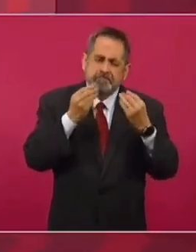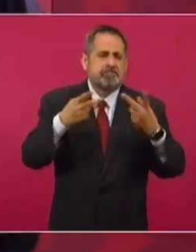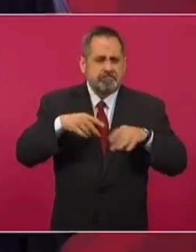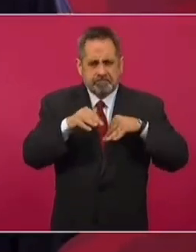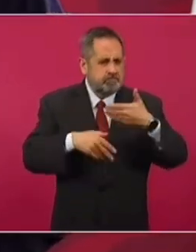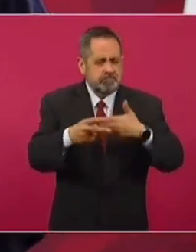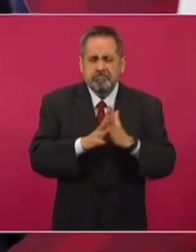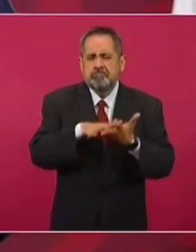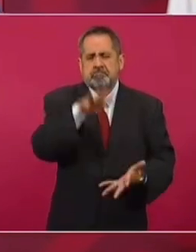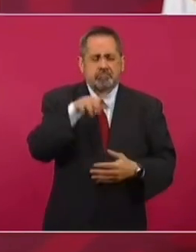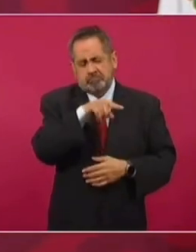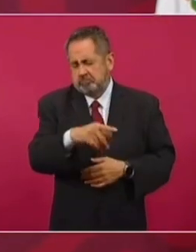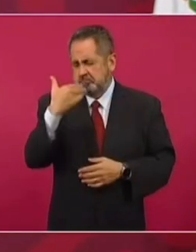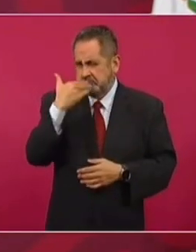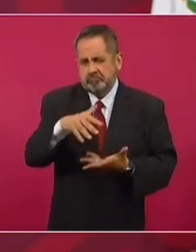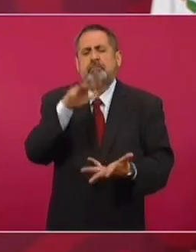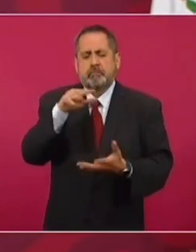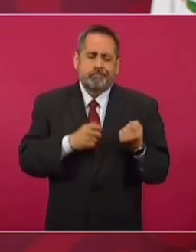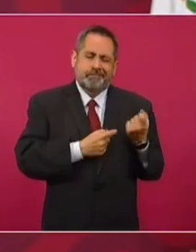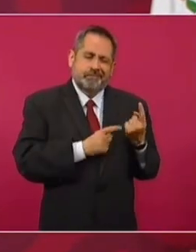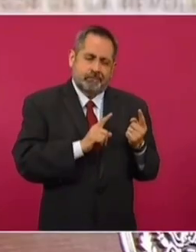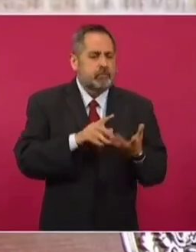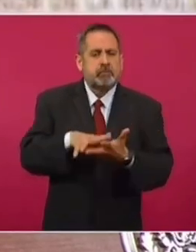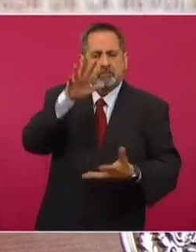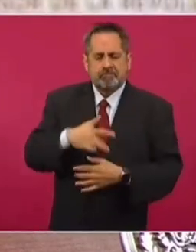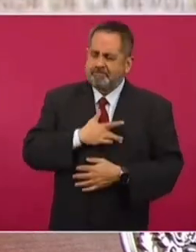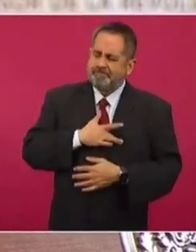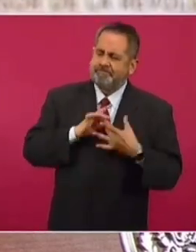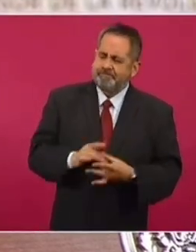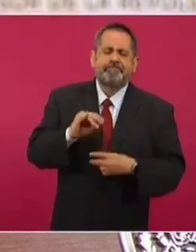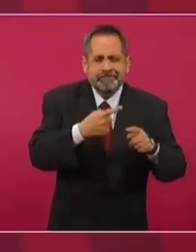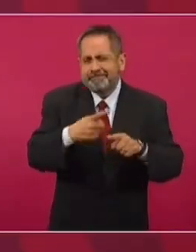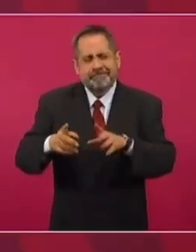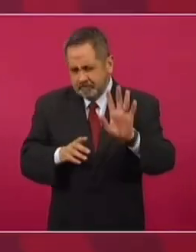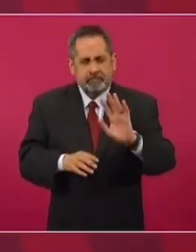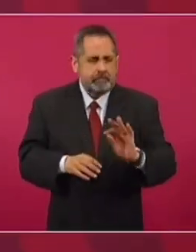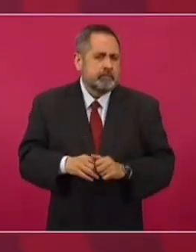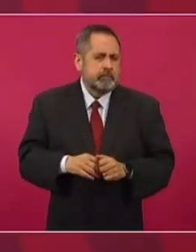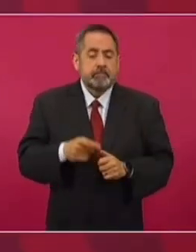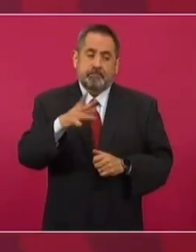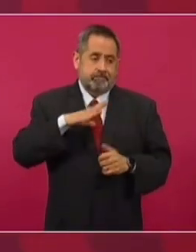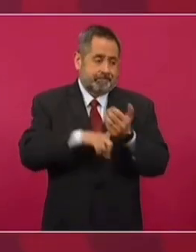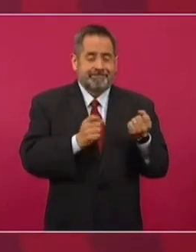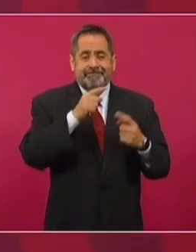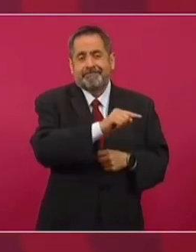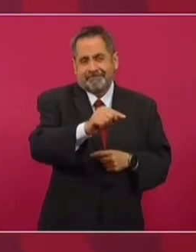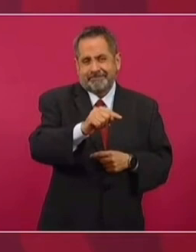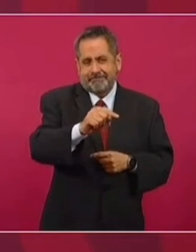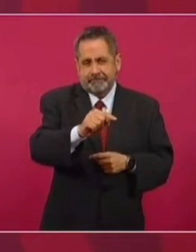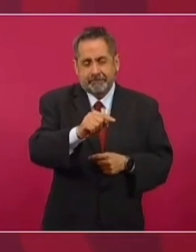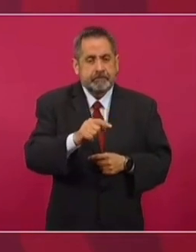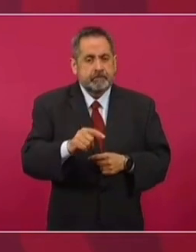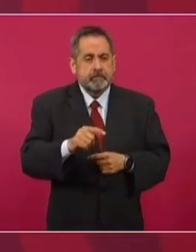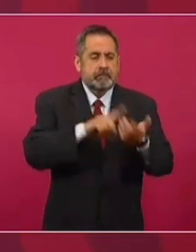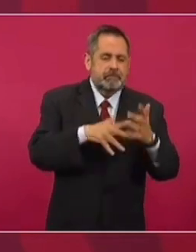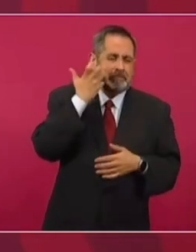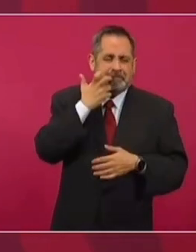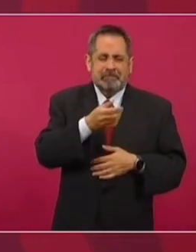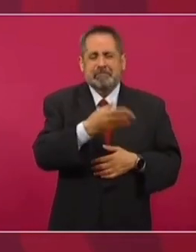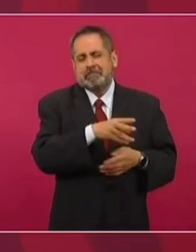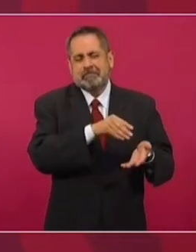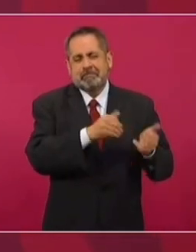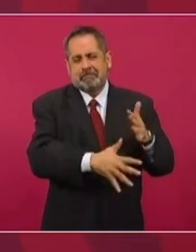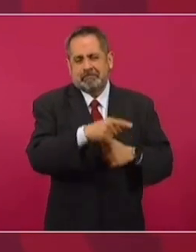muchos trabajadores de la salud, mayoría se portaron con mucho humanismo, con mucha fraternidad. Pero sí hay mañosos